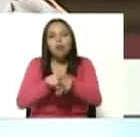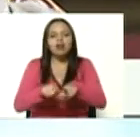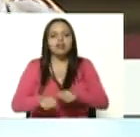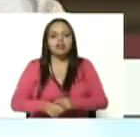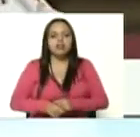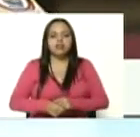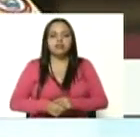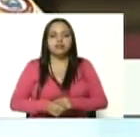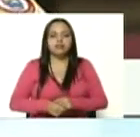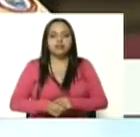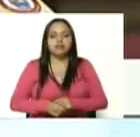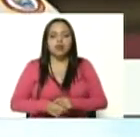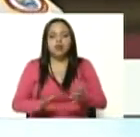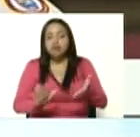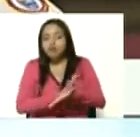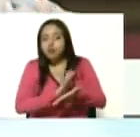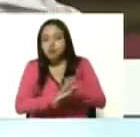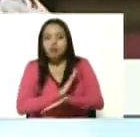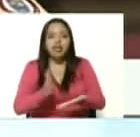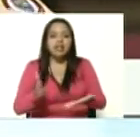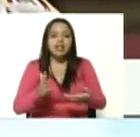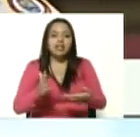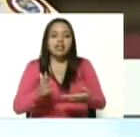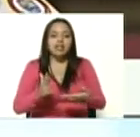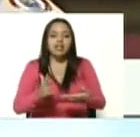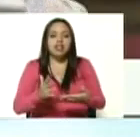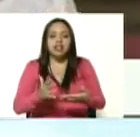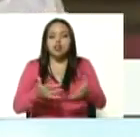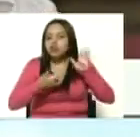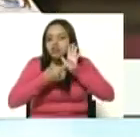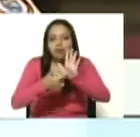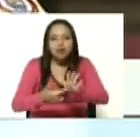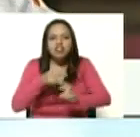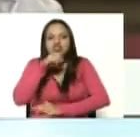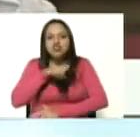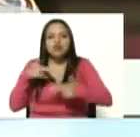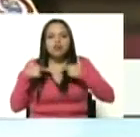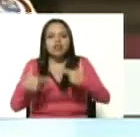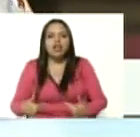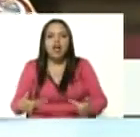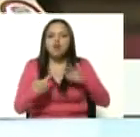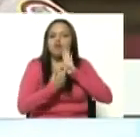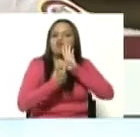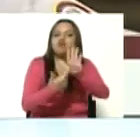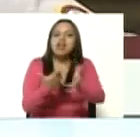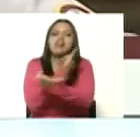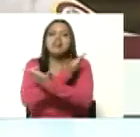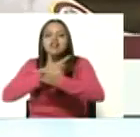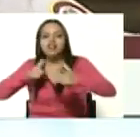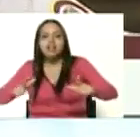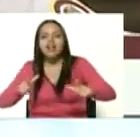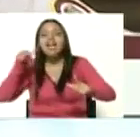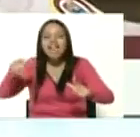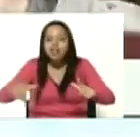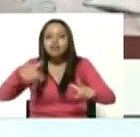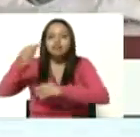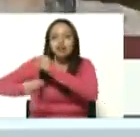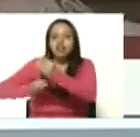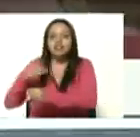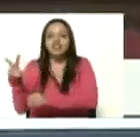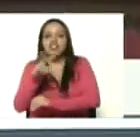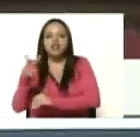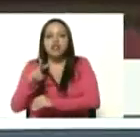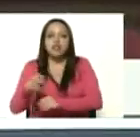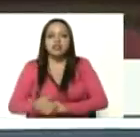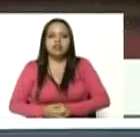en el papel planetario en la historia de la humanidad exportar libertad eso es lo que ha hecho Venezuela con